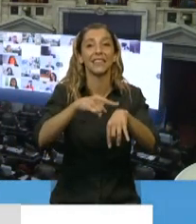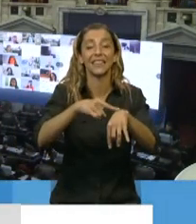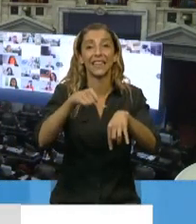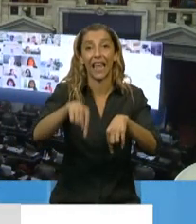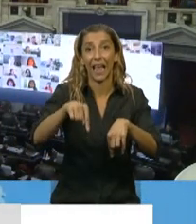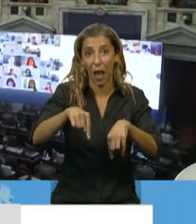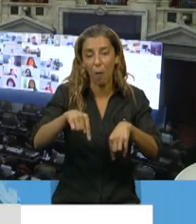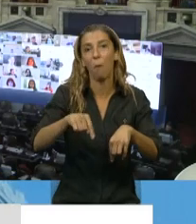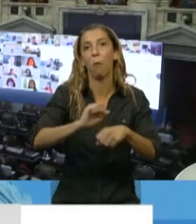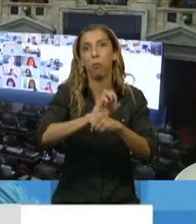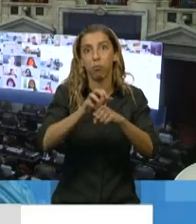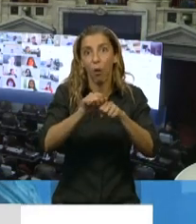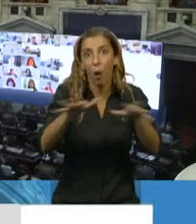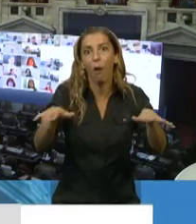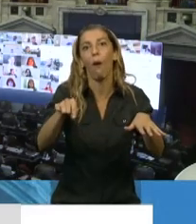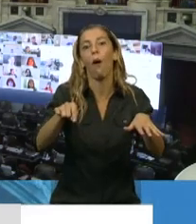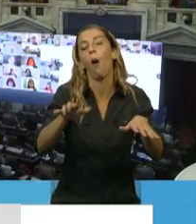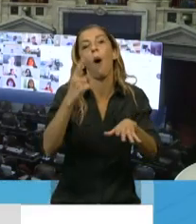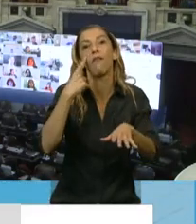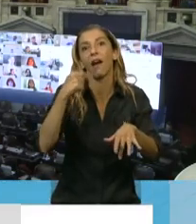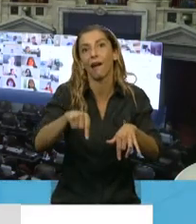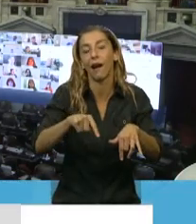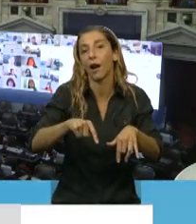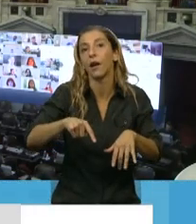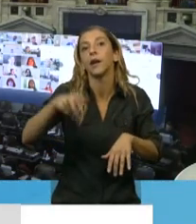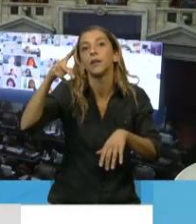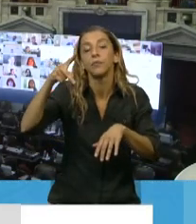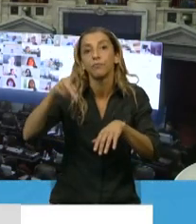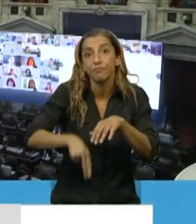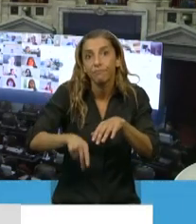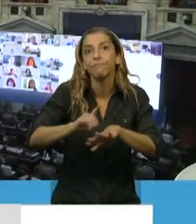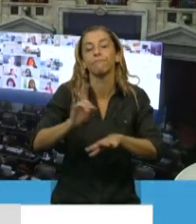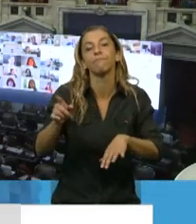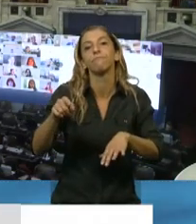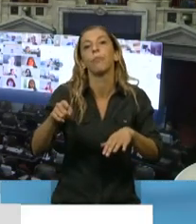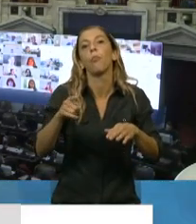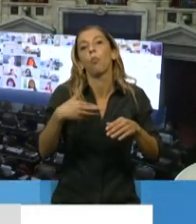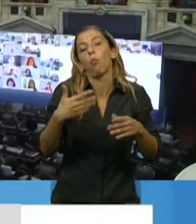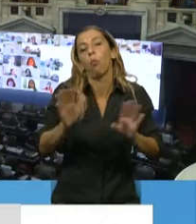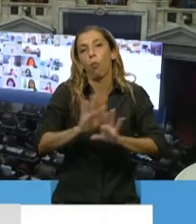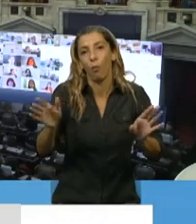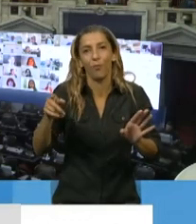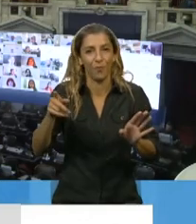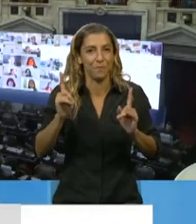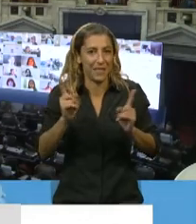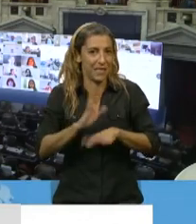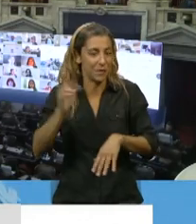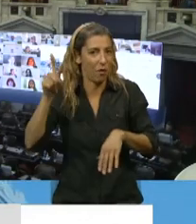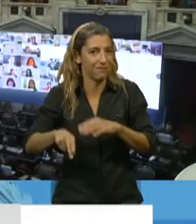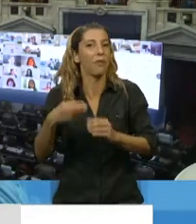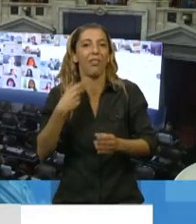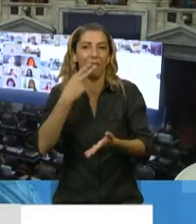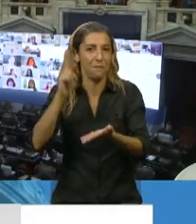oficialmente dar por levantado el estado de excepción generado por esta pandemia sanitaria. Y la segunda